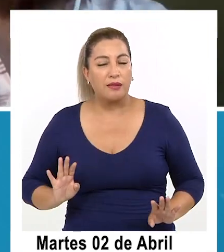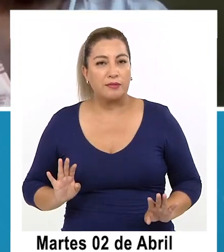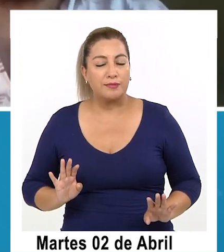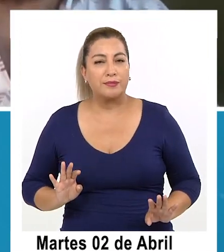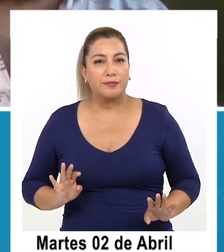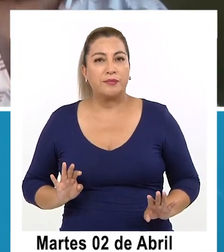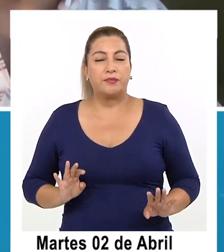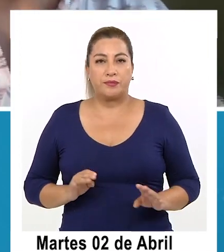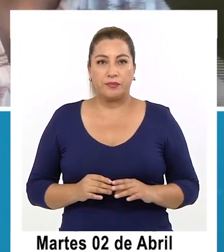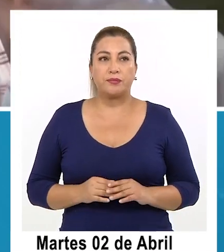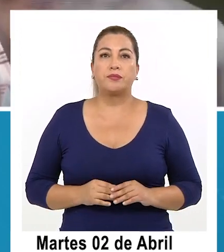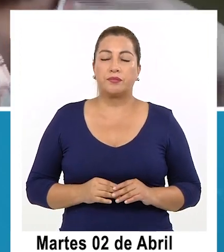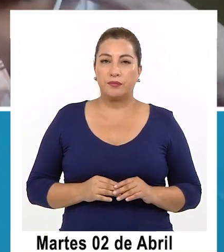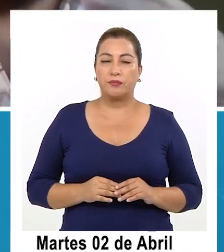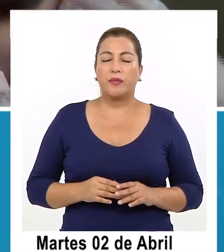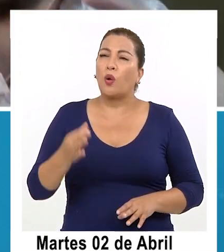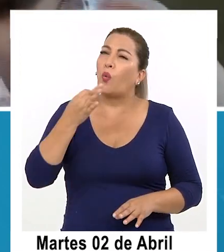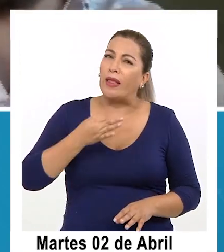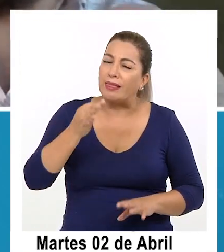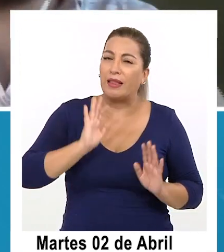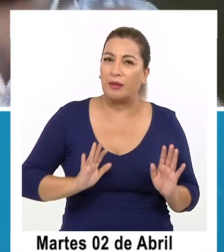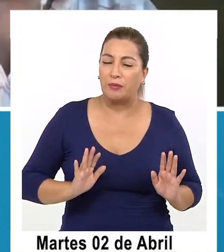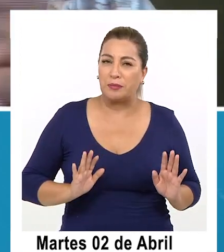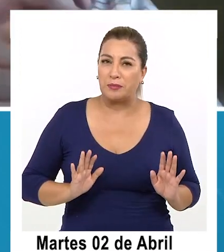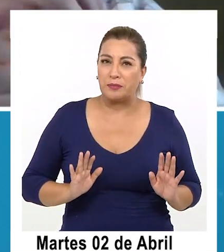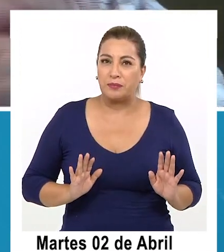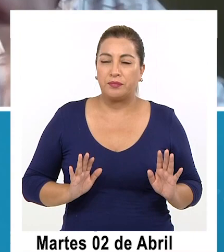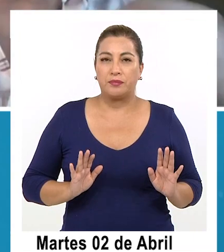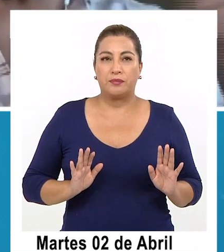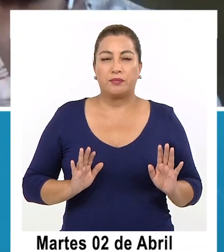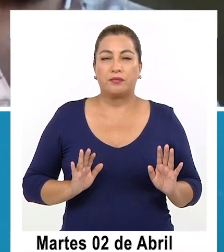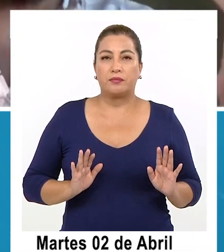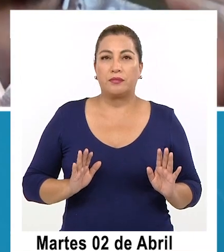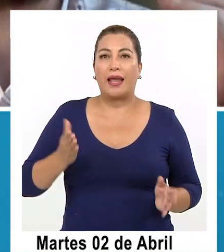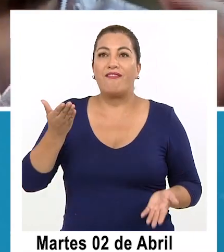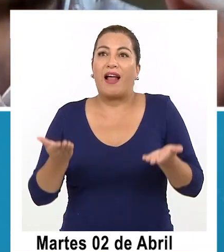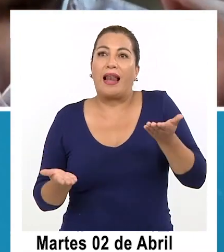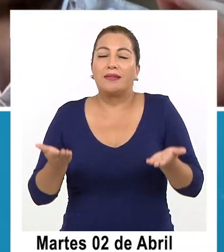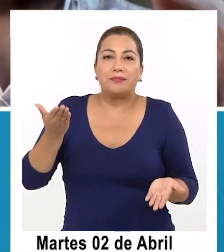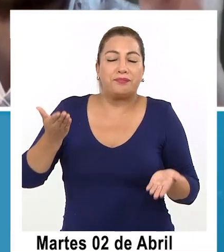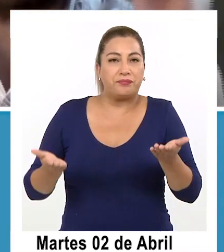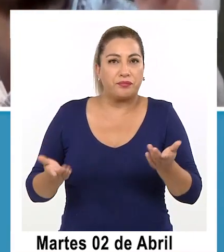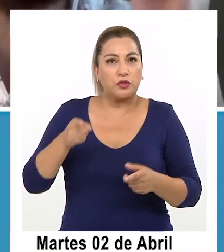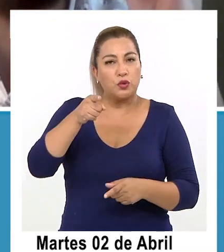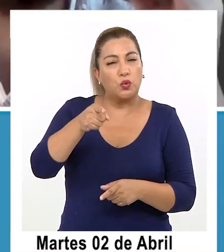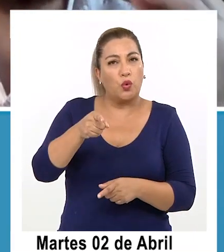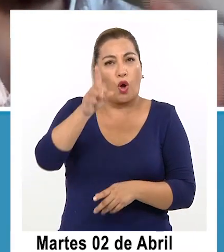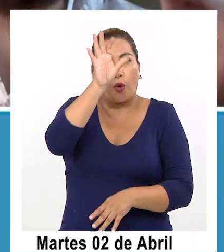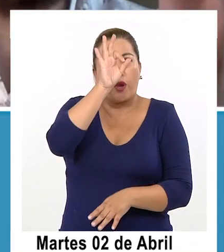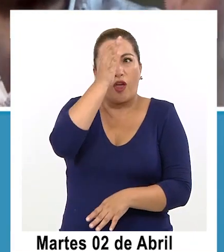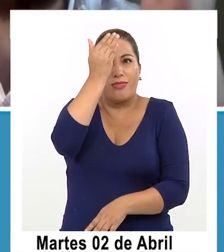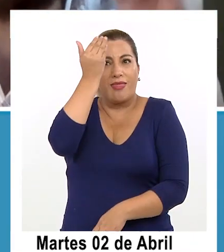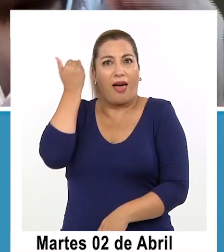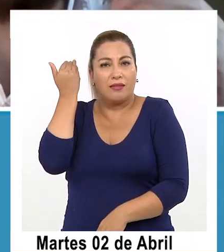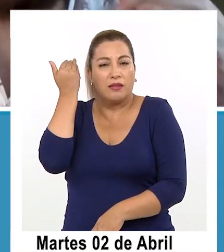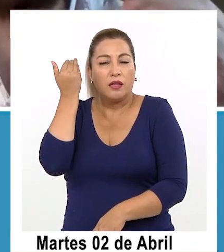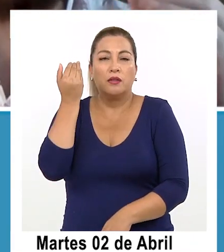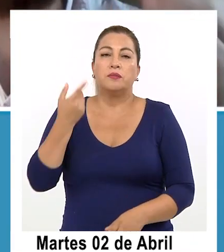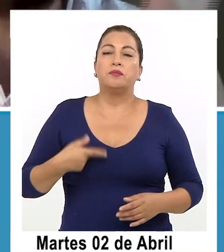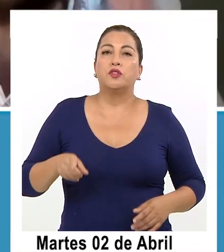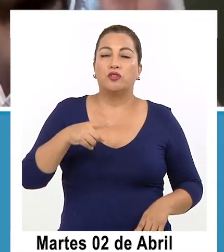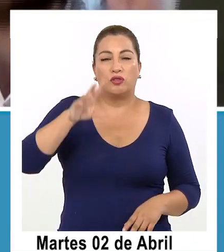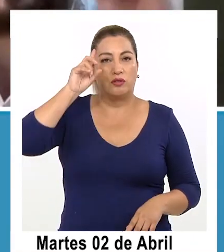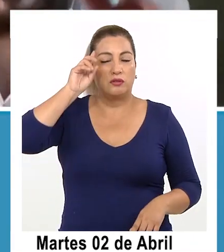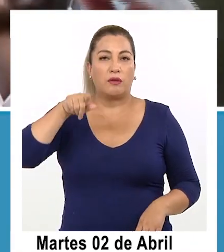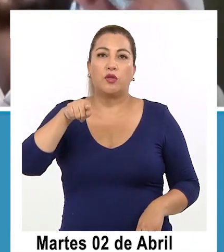cuéntanos cuéntanos de alguna manera cómo es el balance un poco que haces de ese momento en que nosotros también